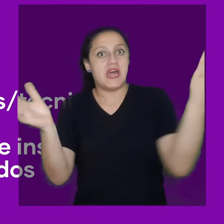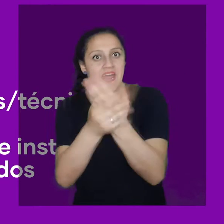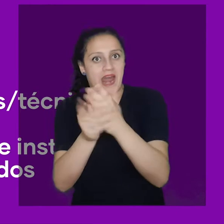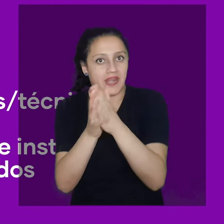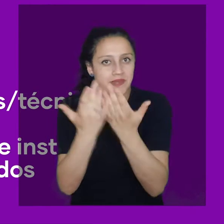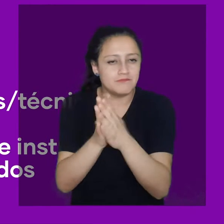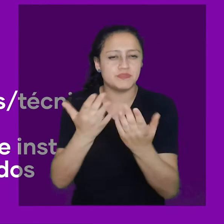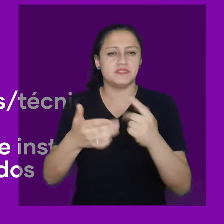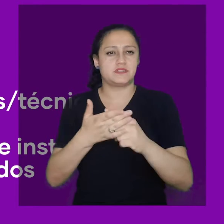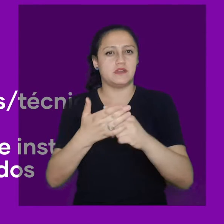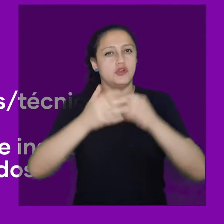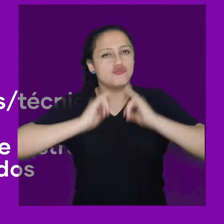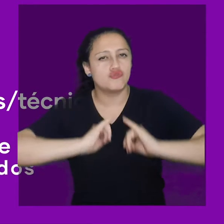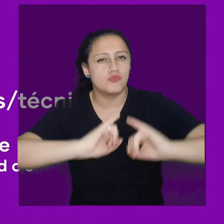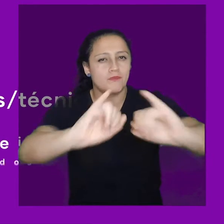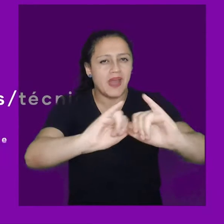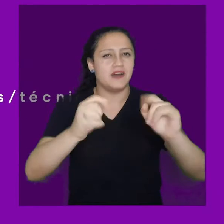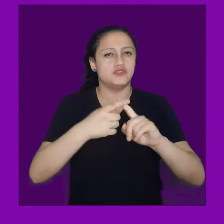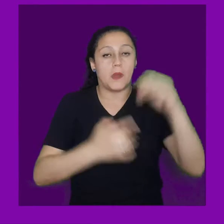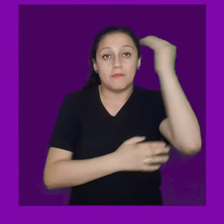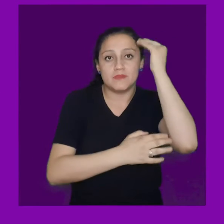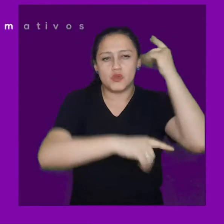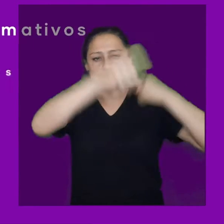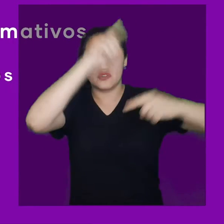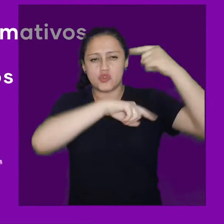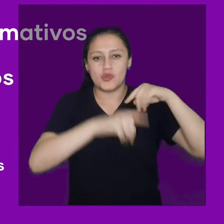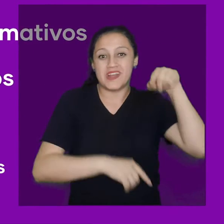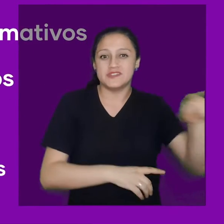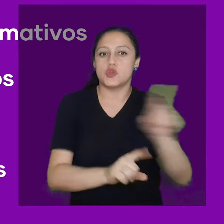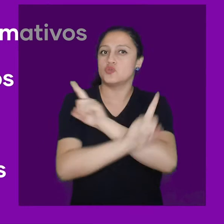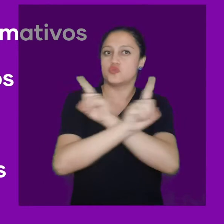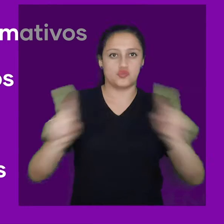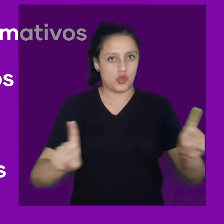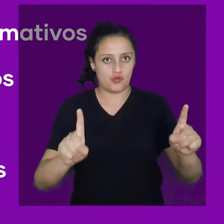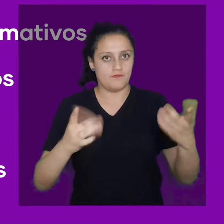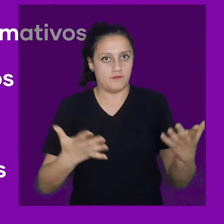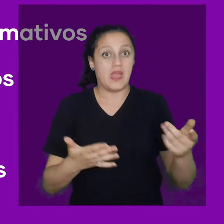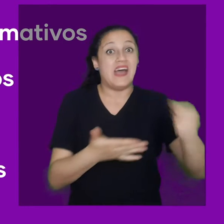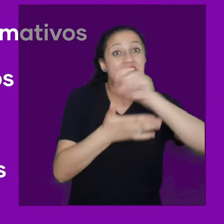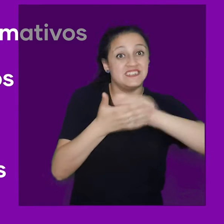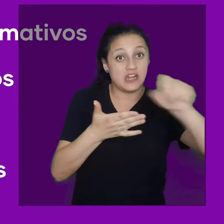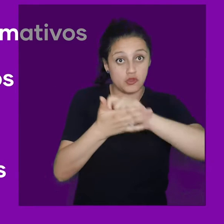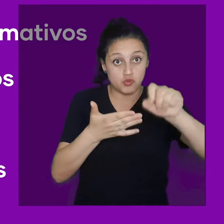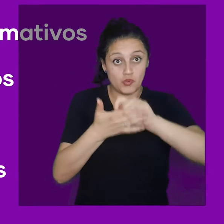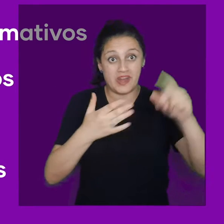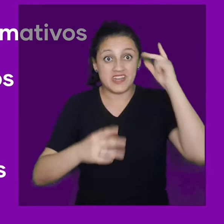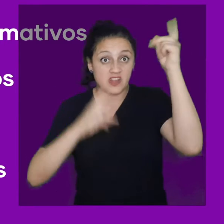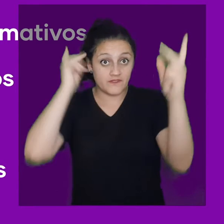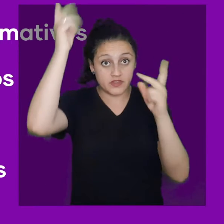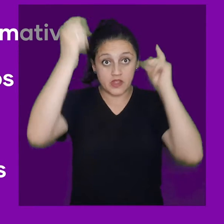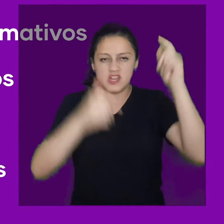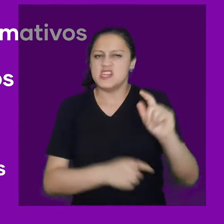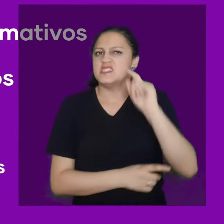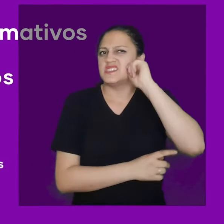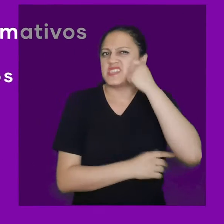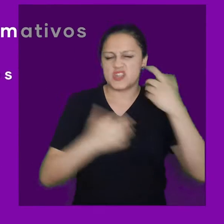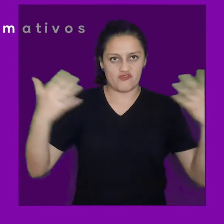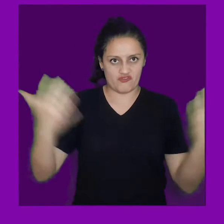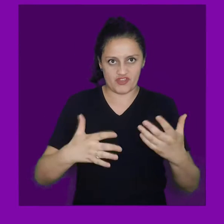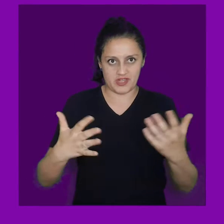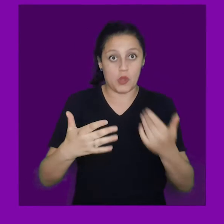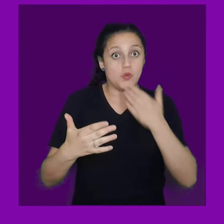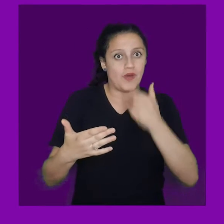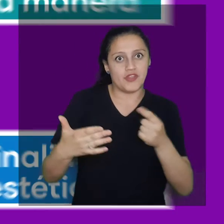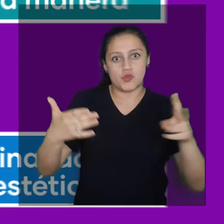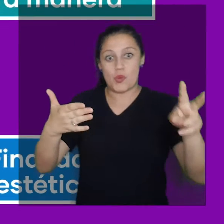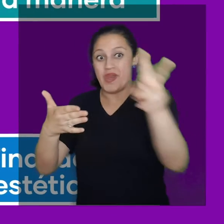instrucciones especializados o textos informativos de corte profesional o empresarial, como memorandos, actas, expedientes, etc.